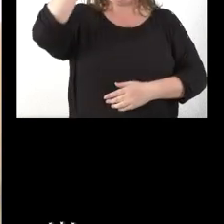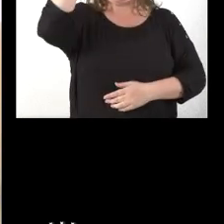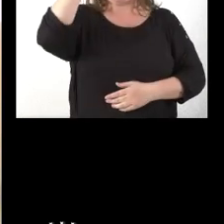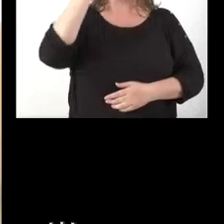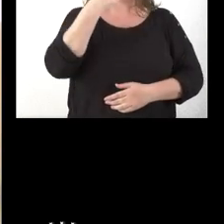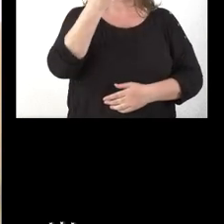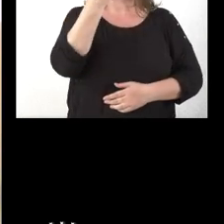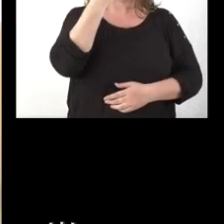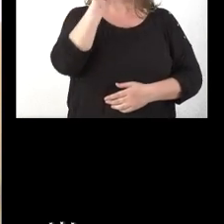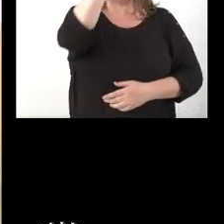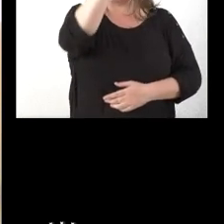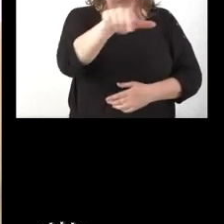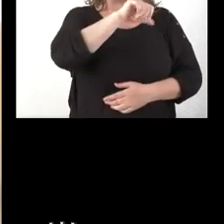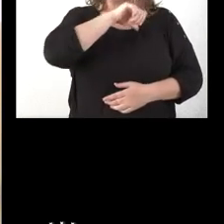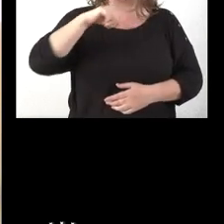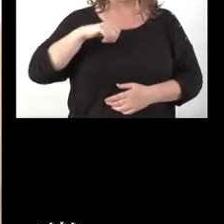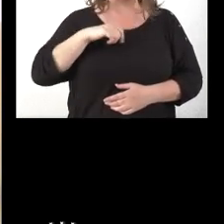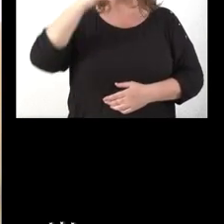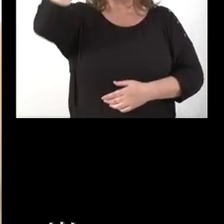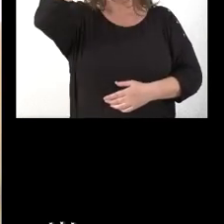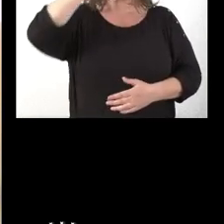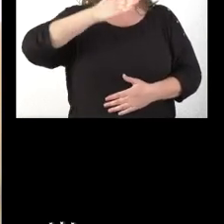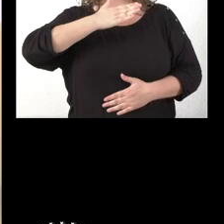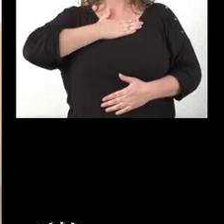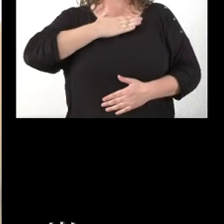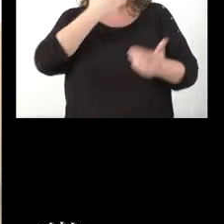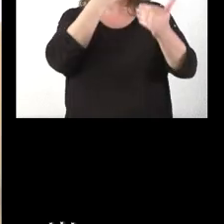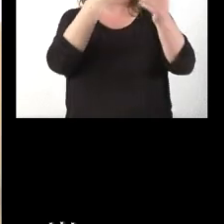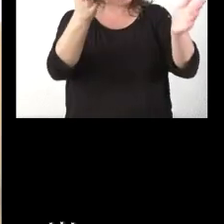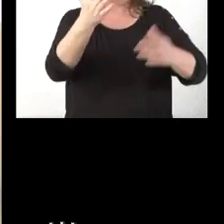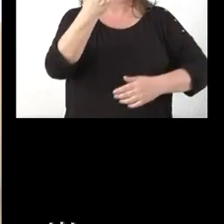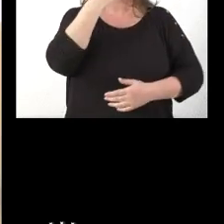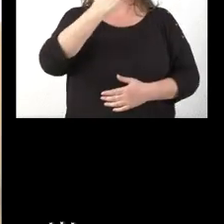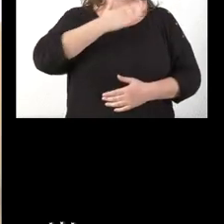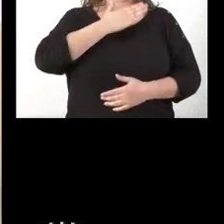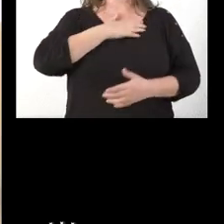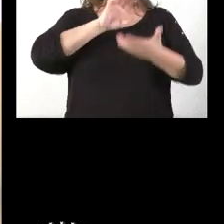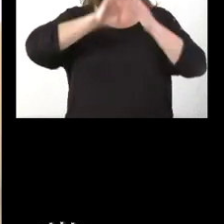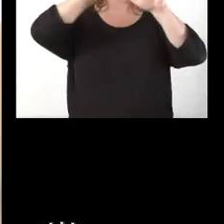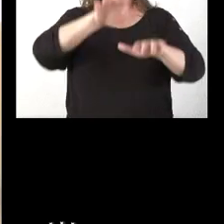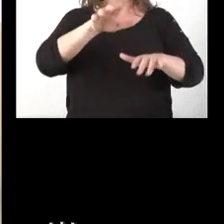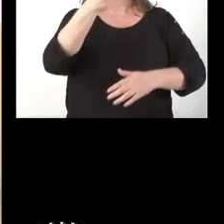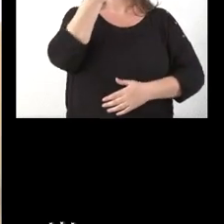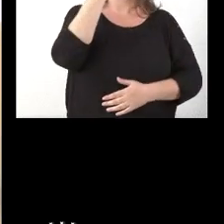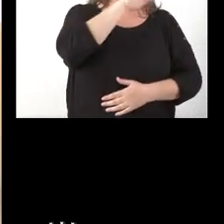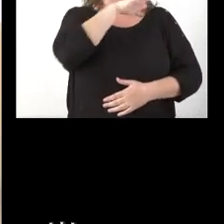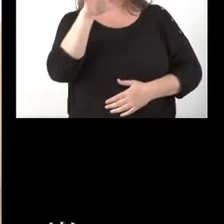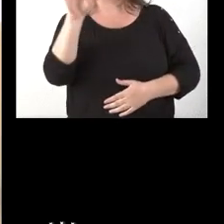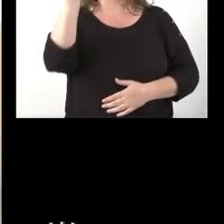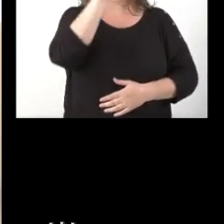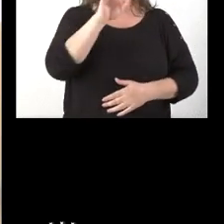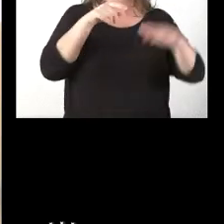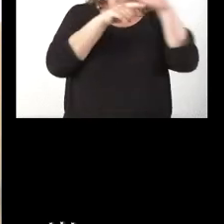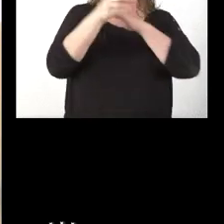si él personalmente cree que el patrimonio, por poner un ejemplo, el patrimonio de Castilla y León estaría en mejores condiciones, estaría mejor